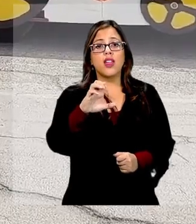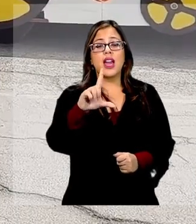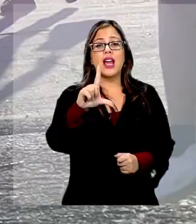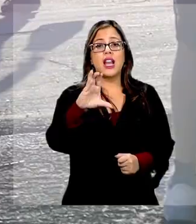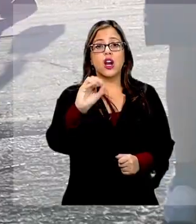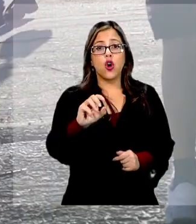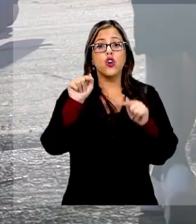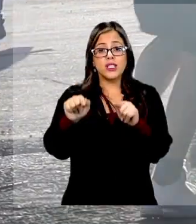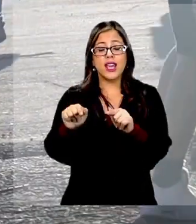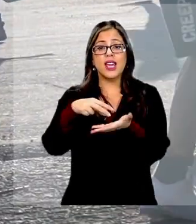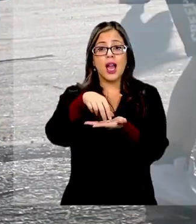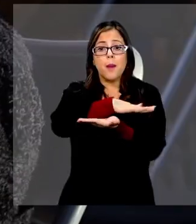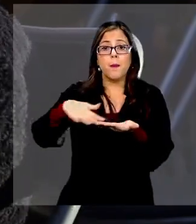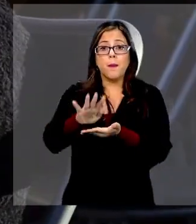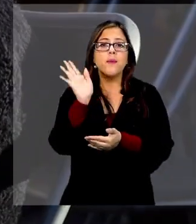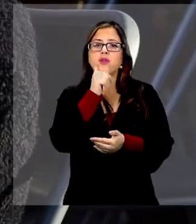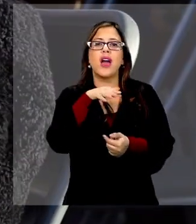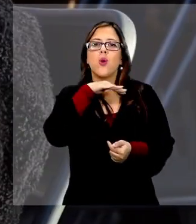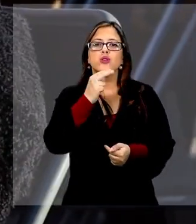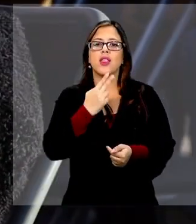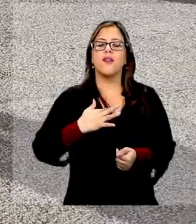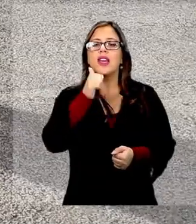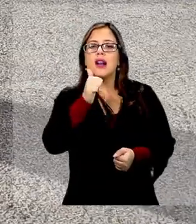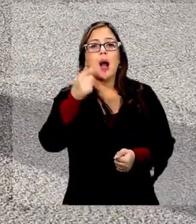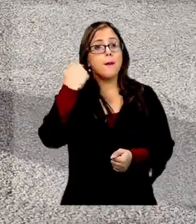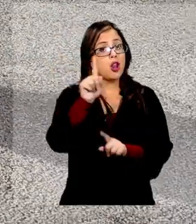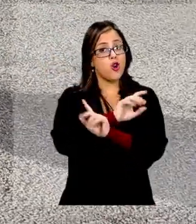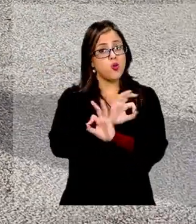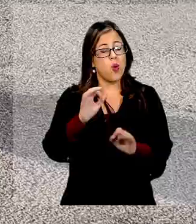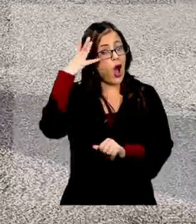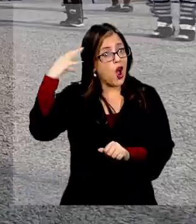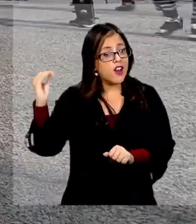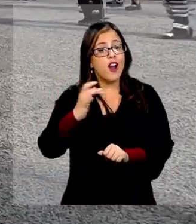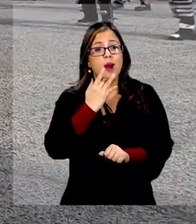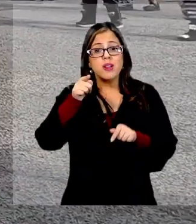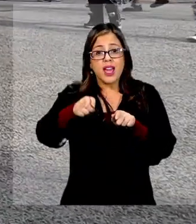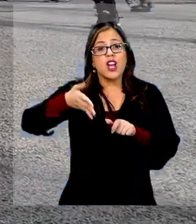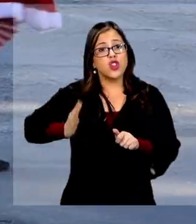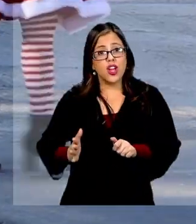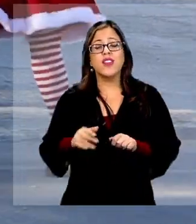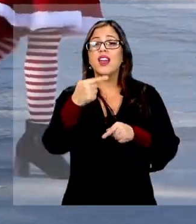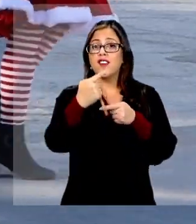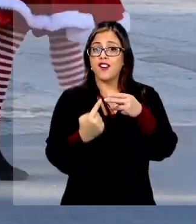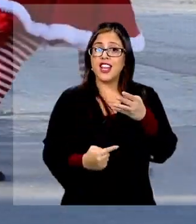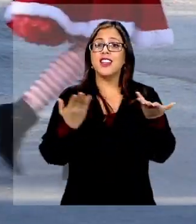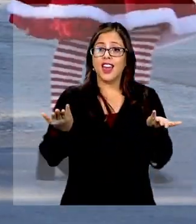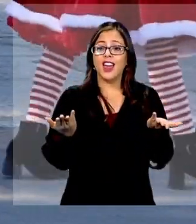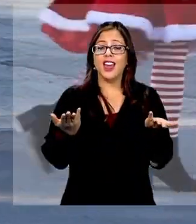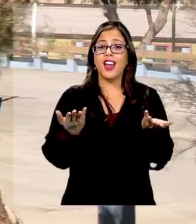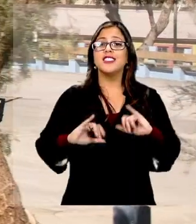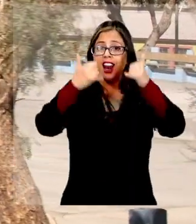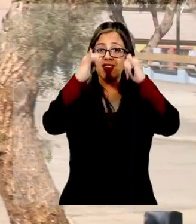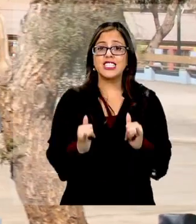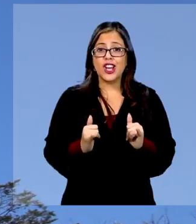actualmente, el poblado se encuentra sin uso cotidiano, pero no olvidado, ya que aún se siguen realizando distintas festividades.